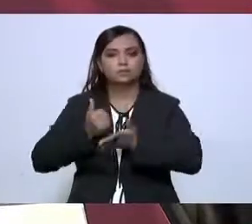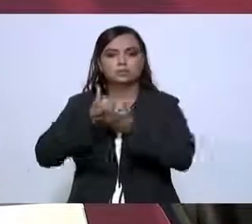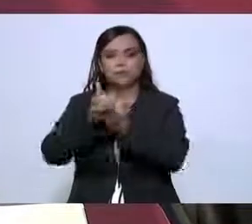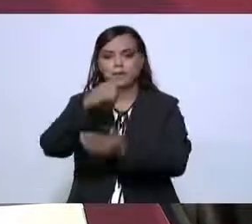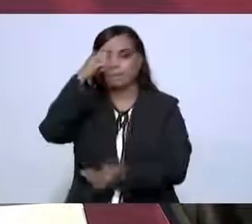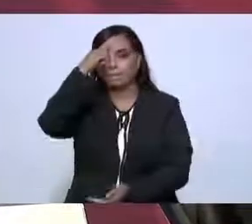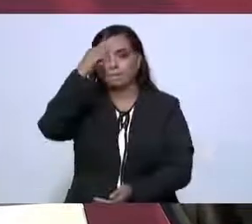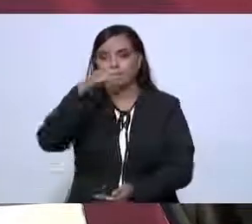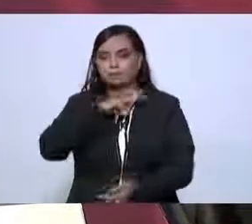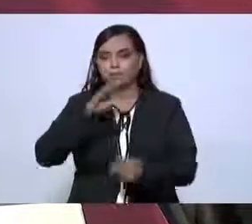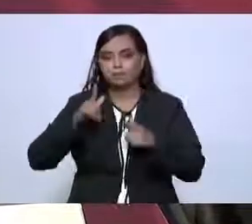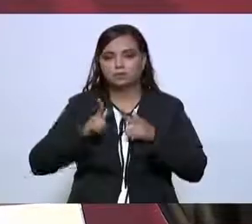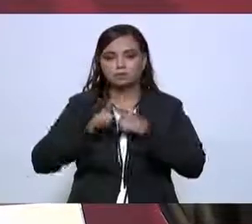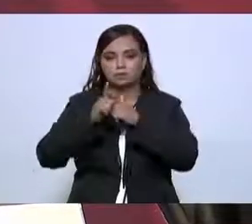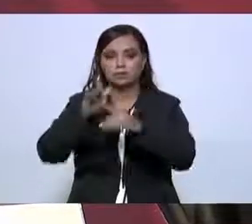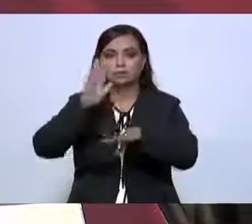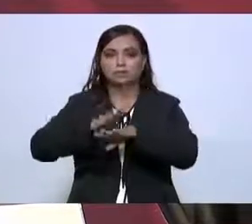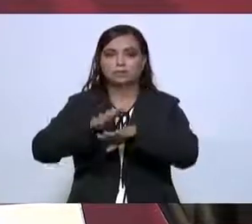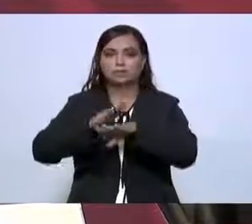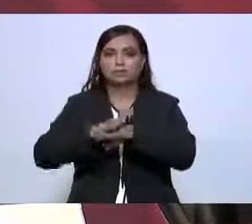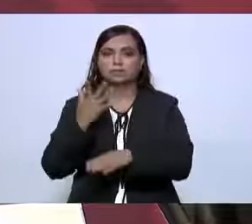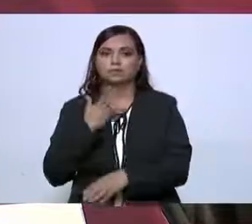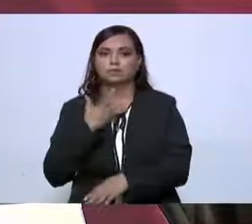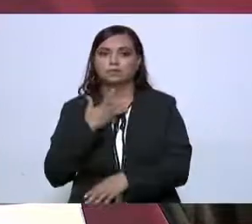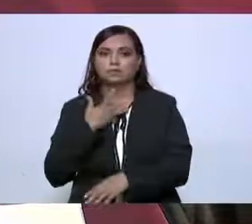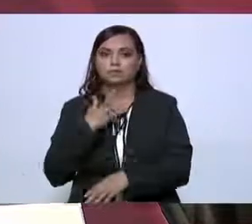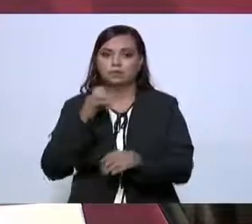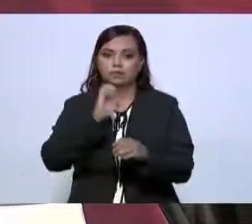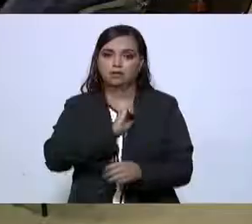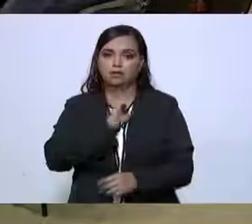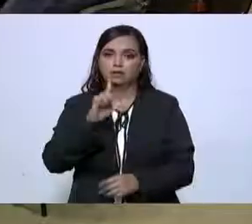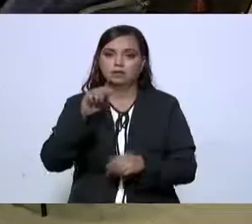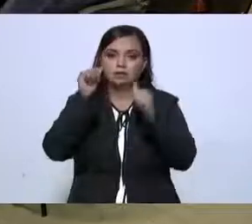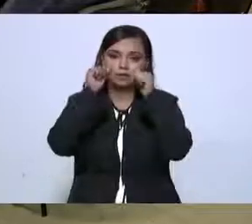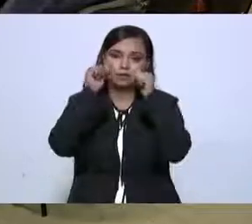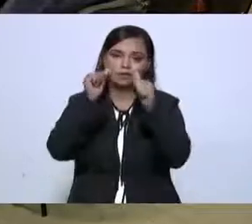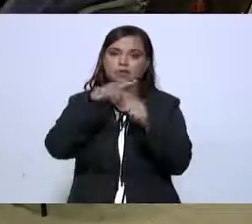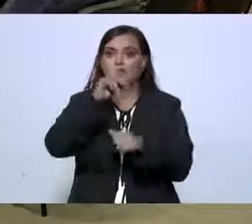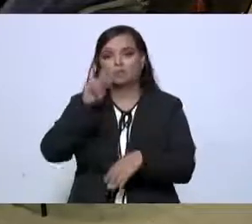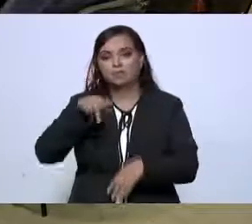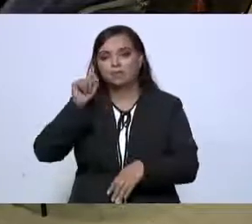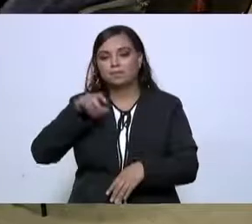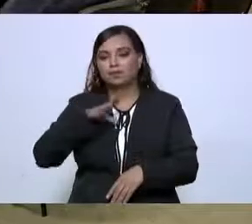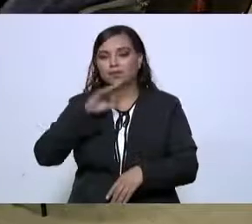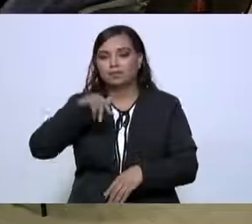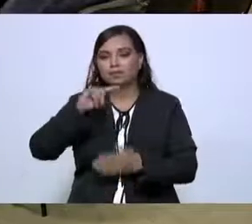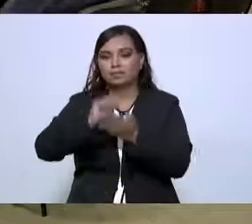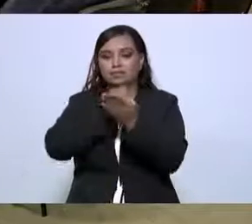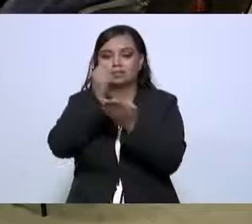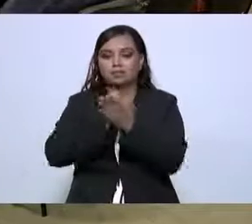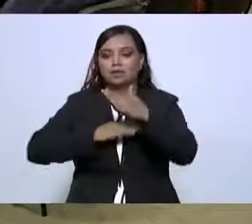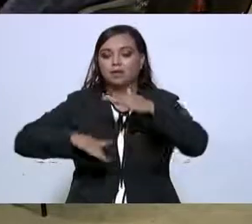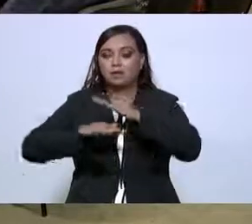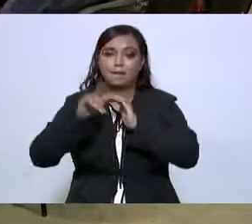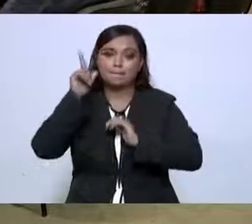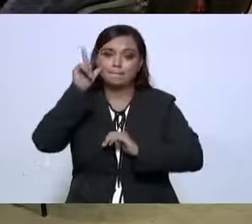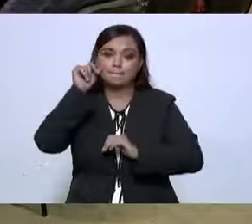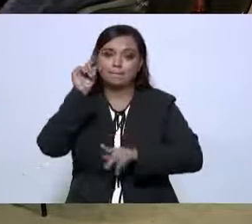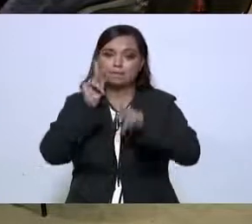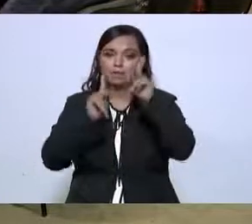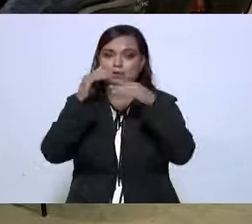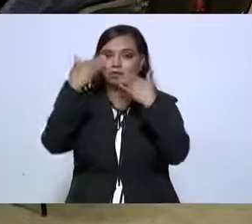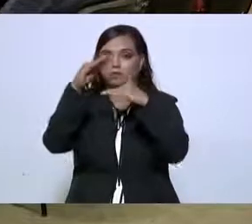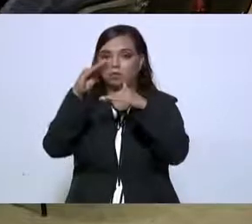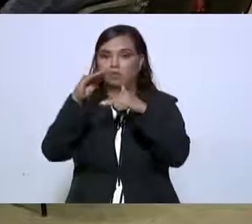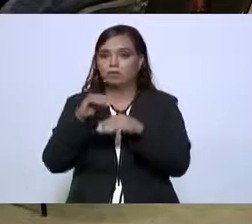para seguir manteniendo un trato especial. Y desde luego en Tamaulipas es fundamental, mañana vamos a hablar de